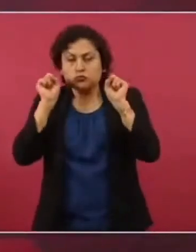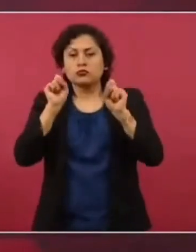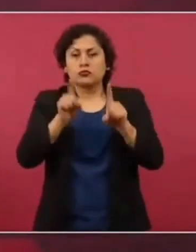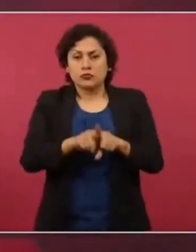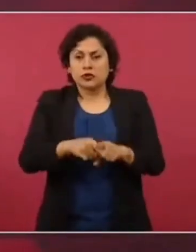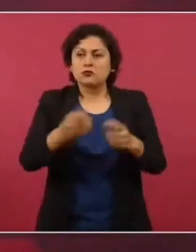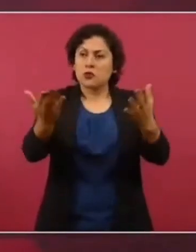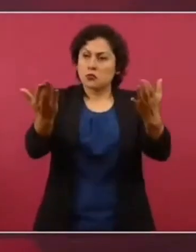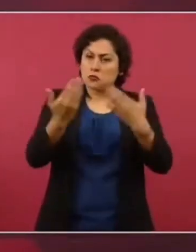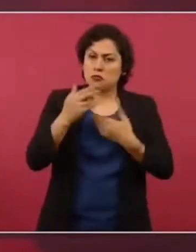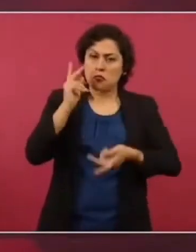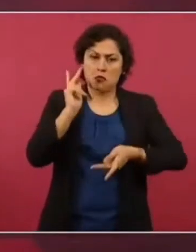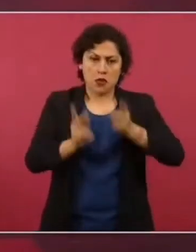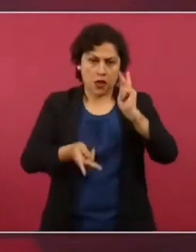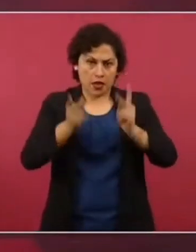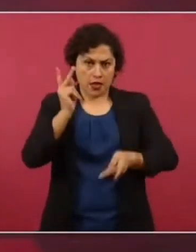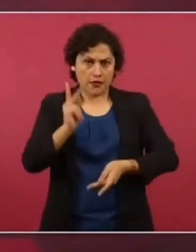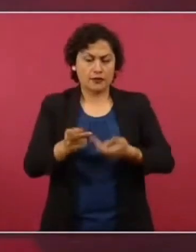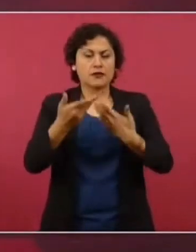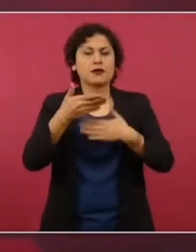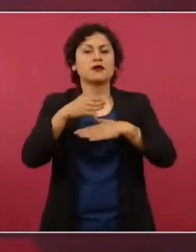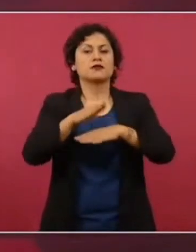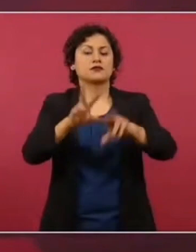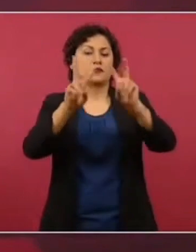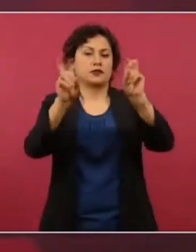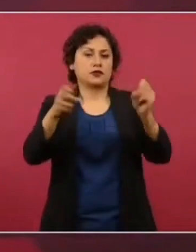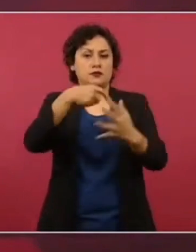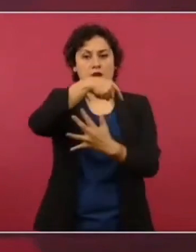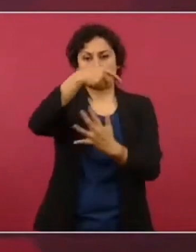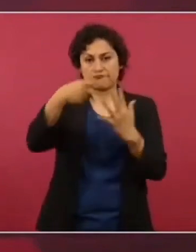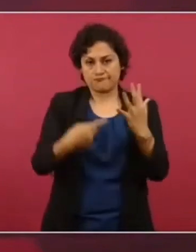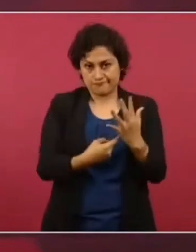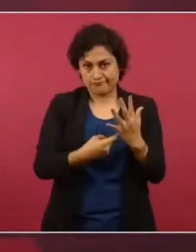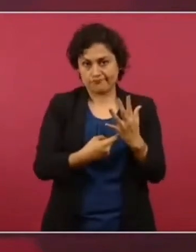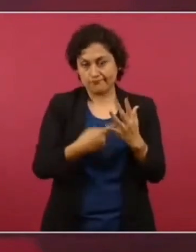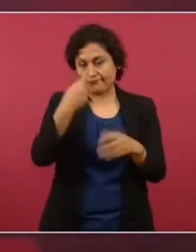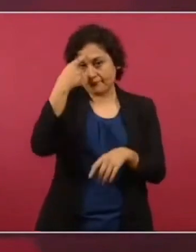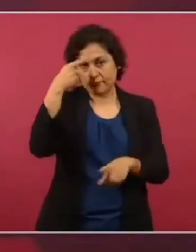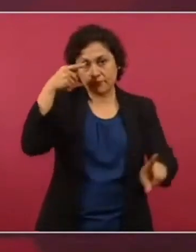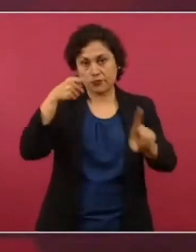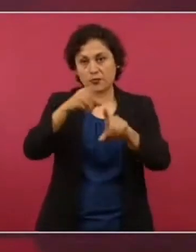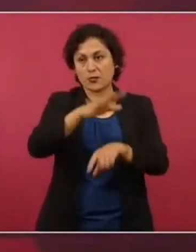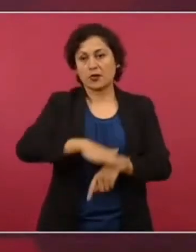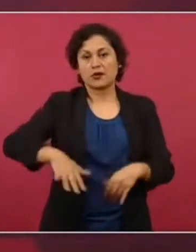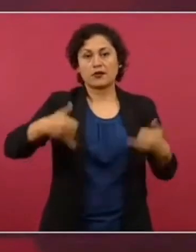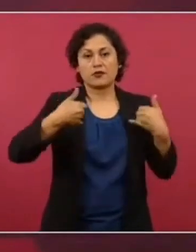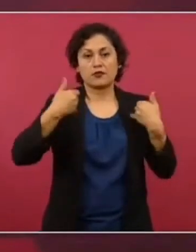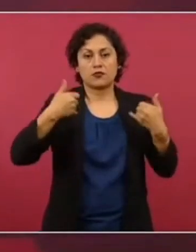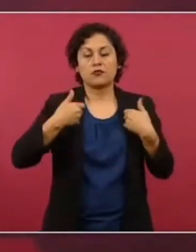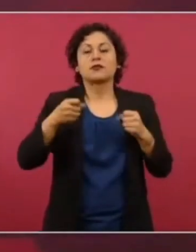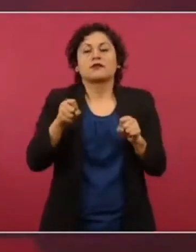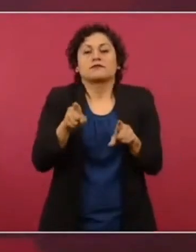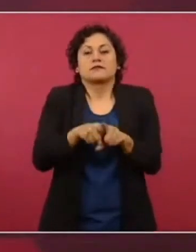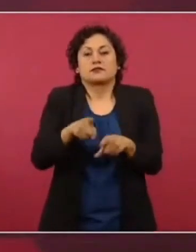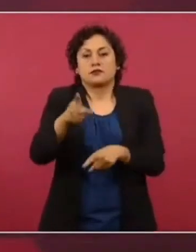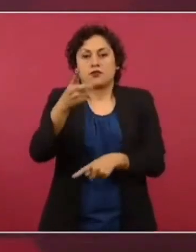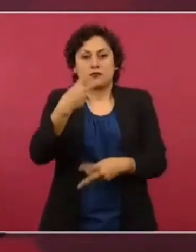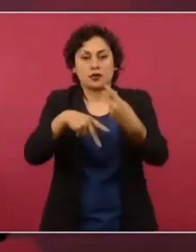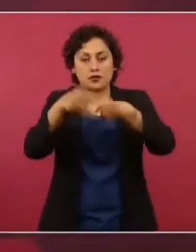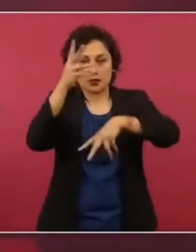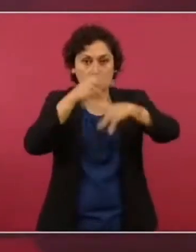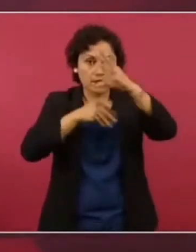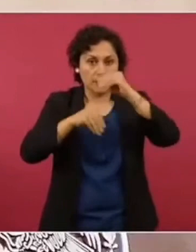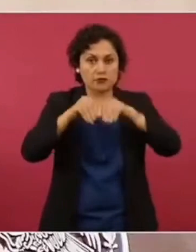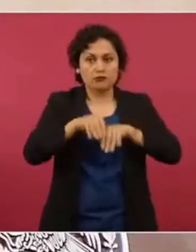estas charlas, sobre todo para que los jóvenes sean quienes reproduzcan estos mensajes entre sus pares, quienes